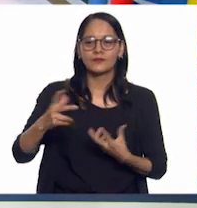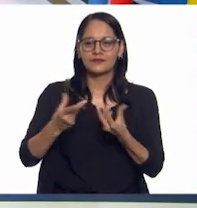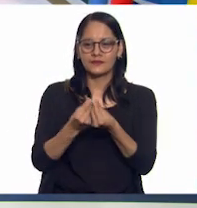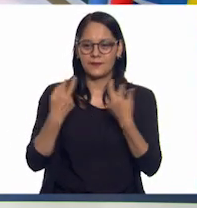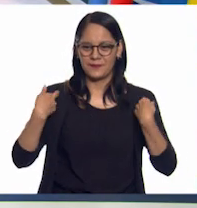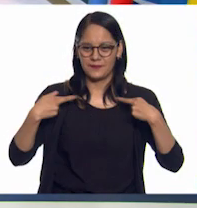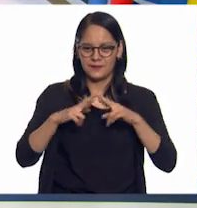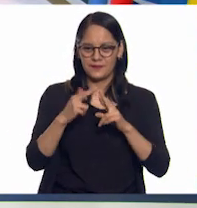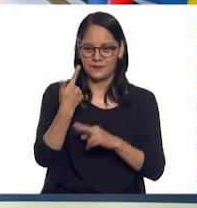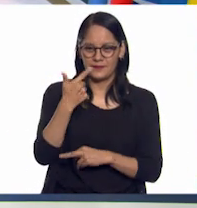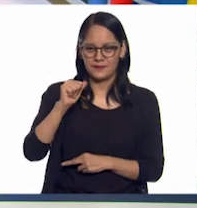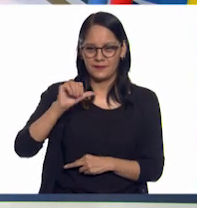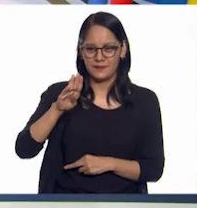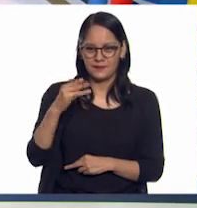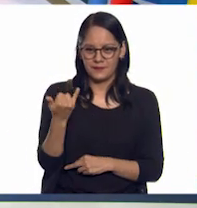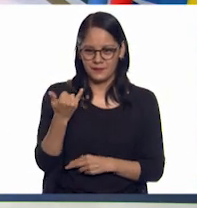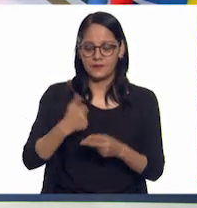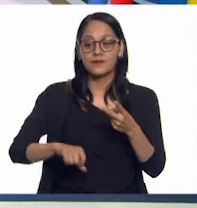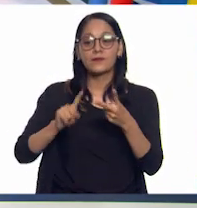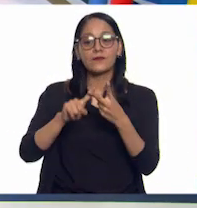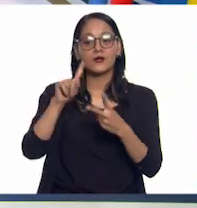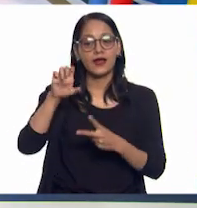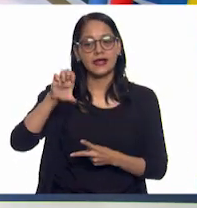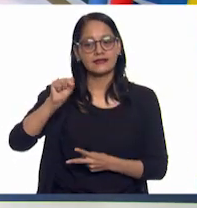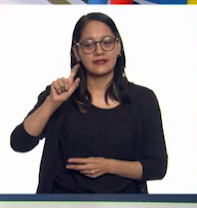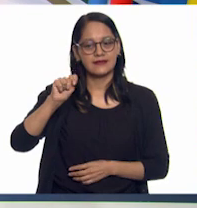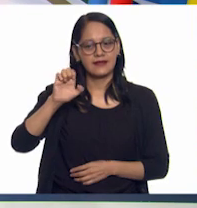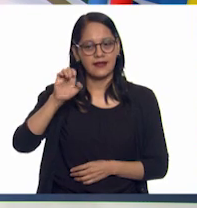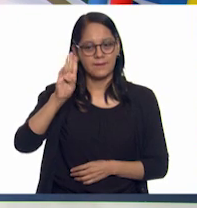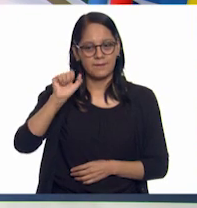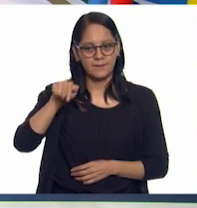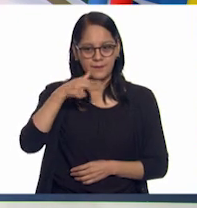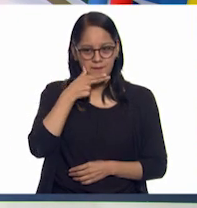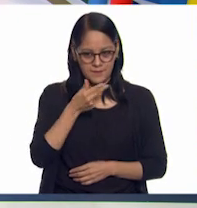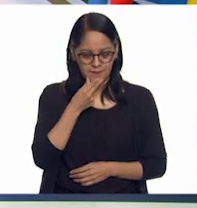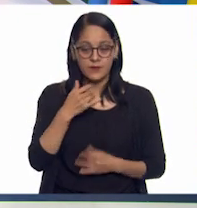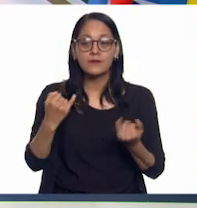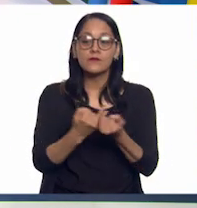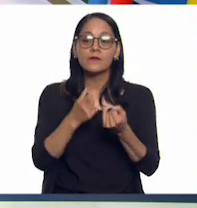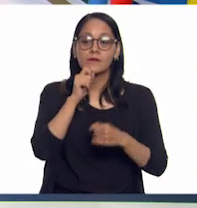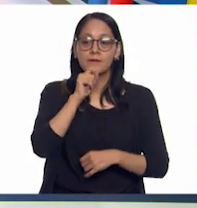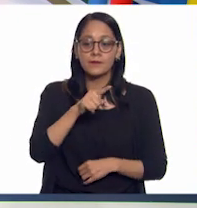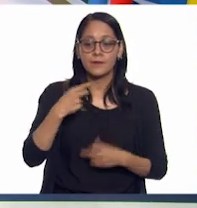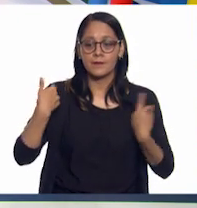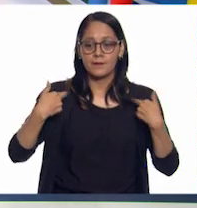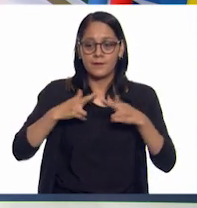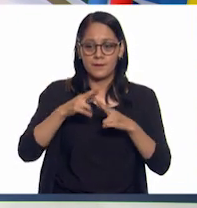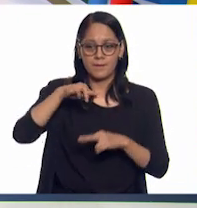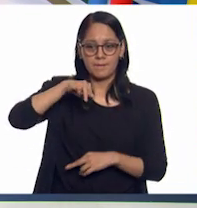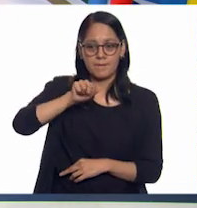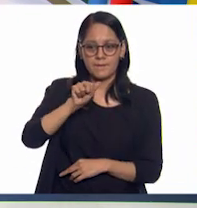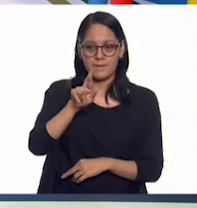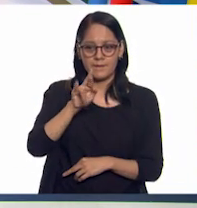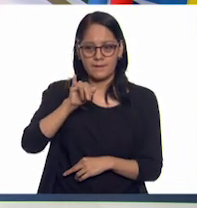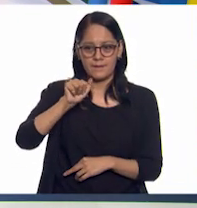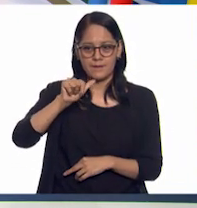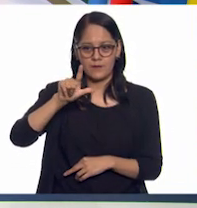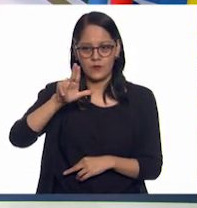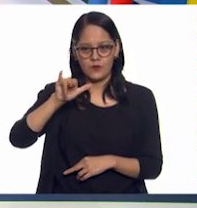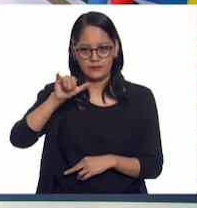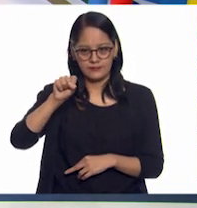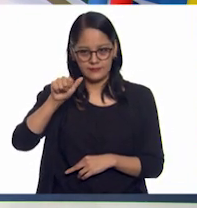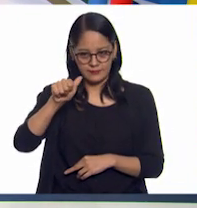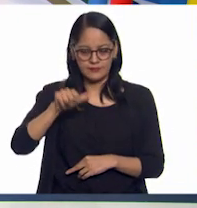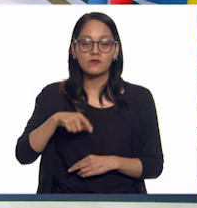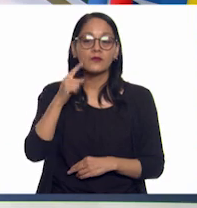maestra Gabriela Onzueta y el maestro Esteban Pineda y también la maestra María Luisa Cruz. En la clase de hoy seguiremos hablando de los